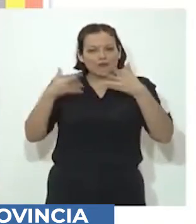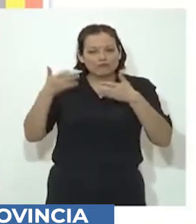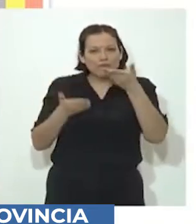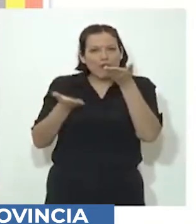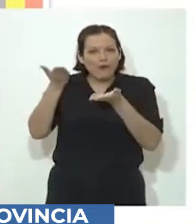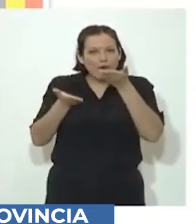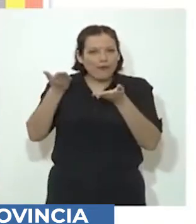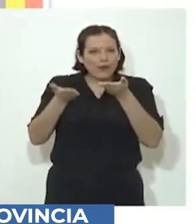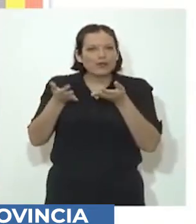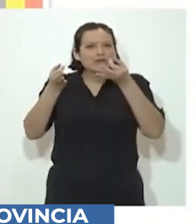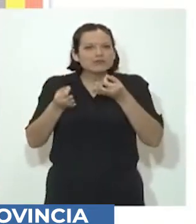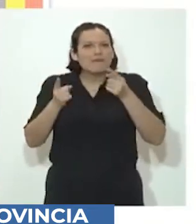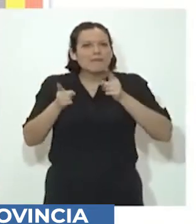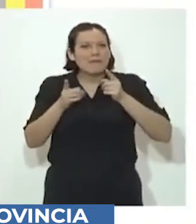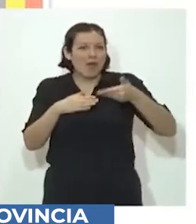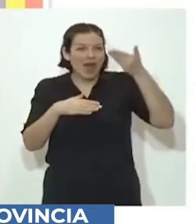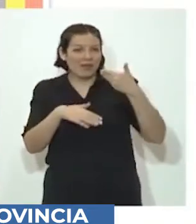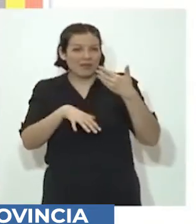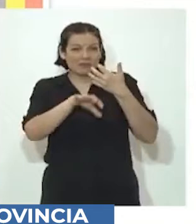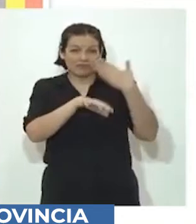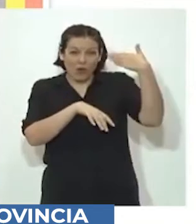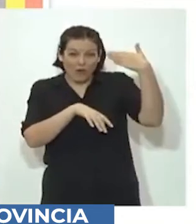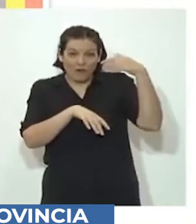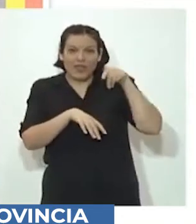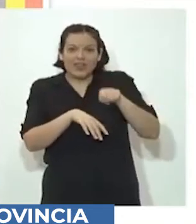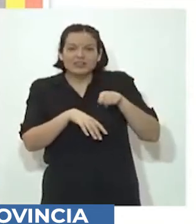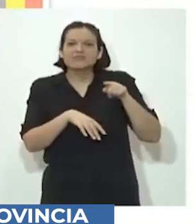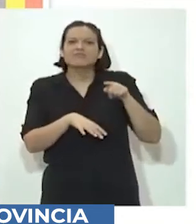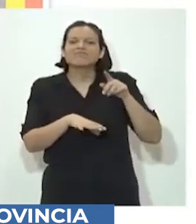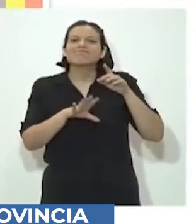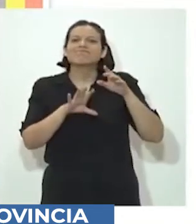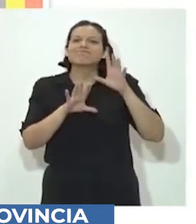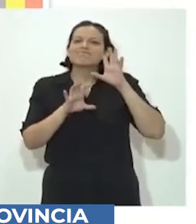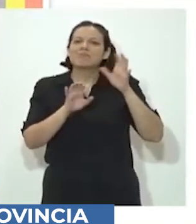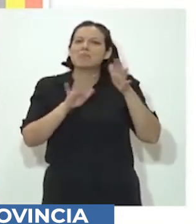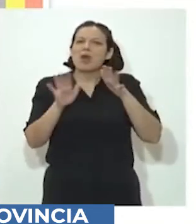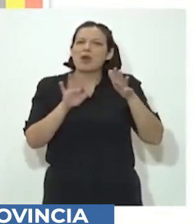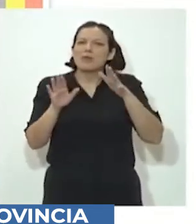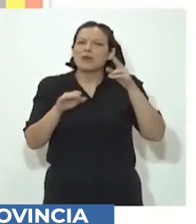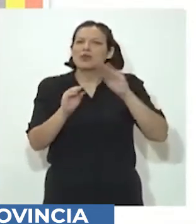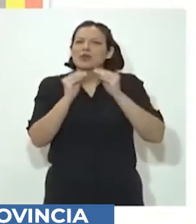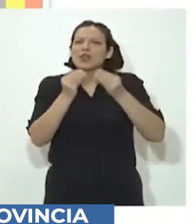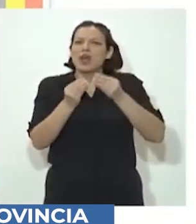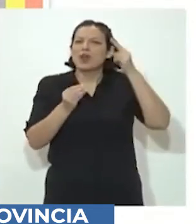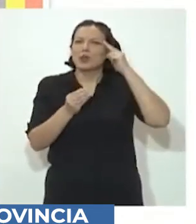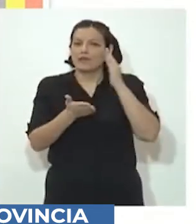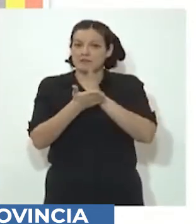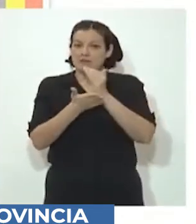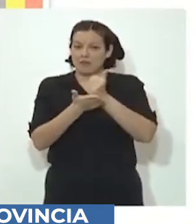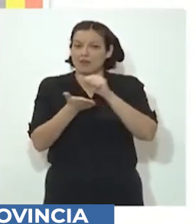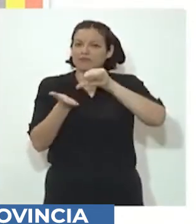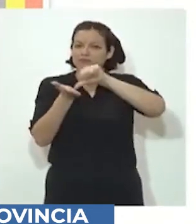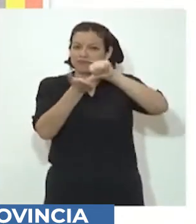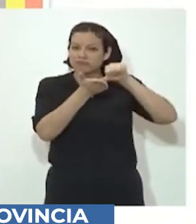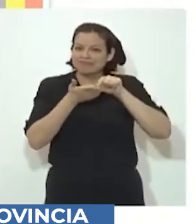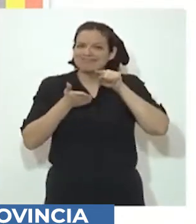que habíamos evaluado en la videoconferencia anterior en la cual veíamos aproximadamente 9 departamentos que estaban en una situación